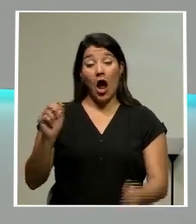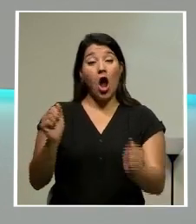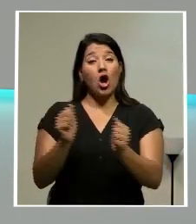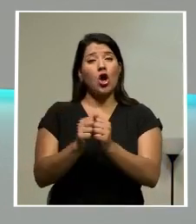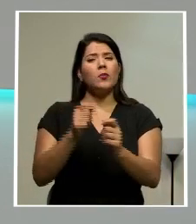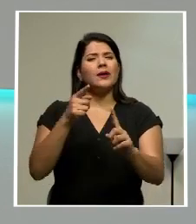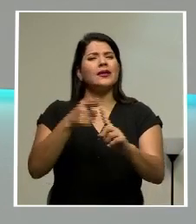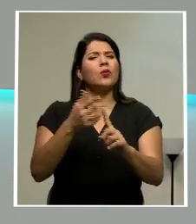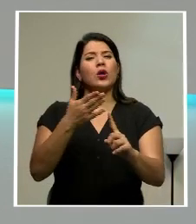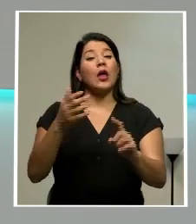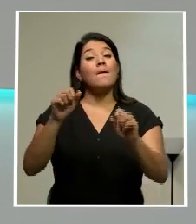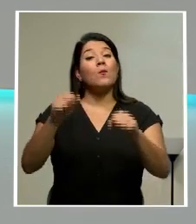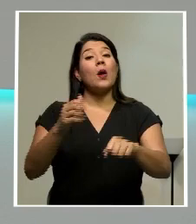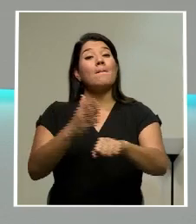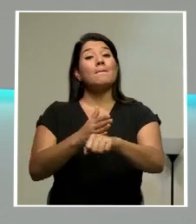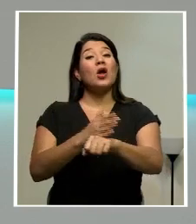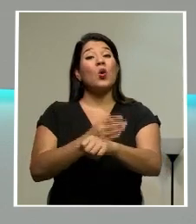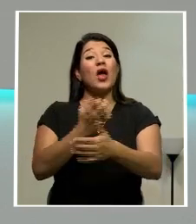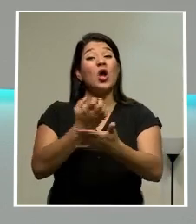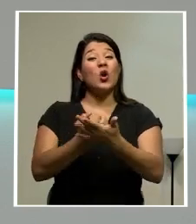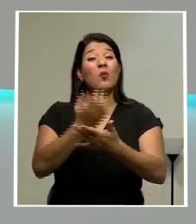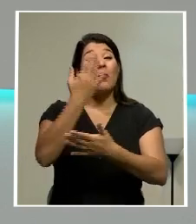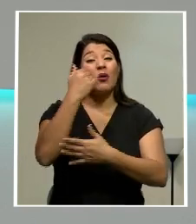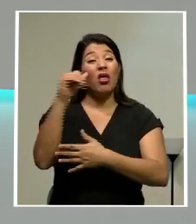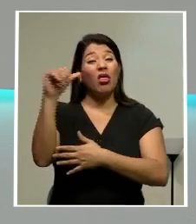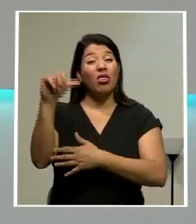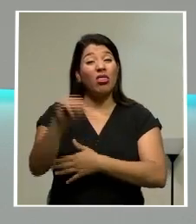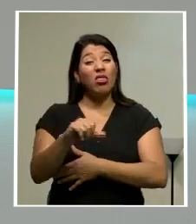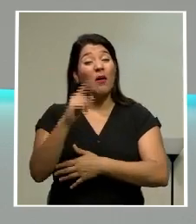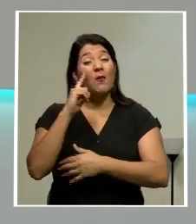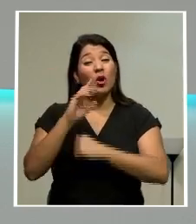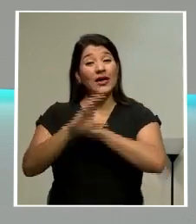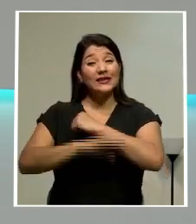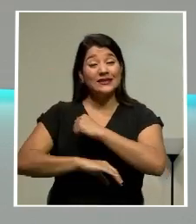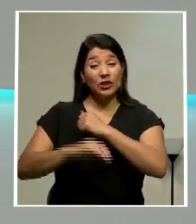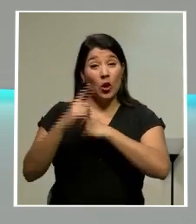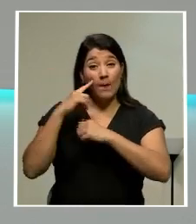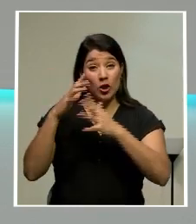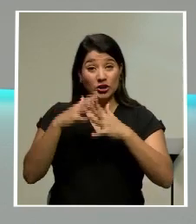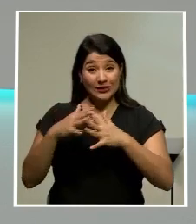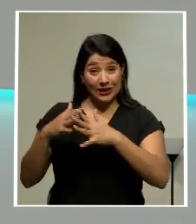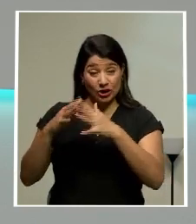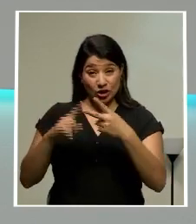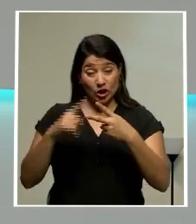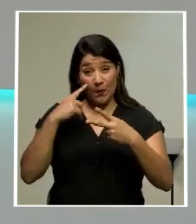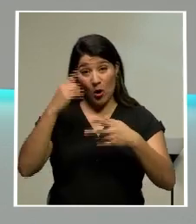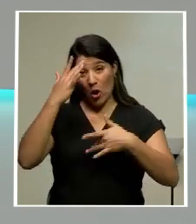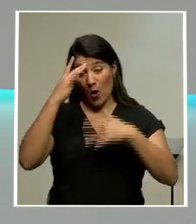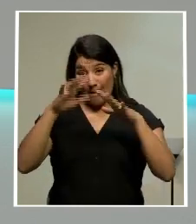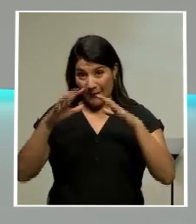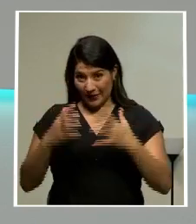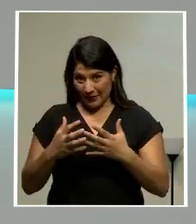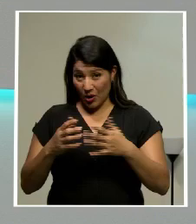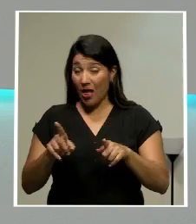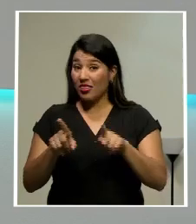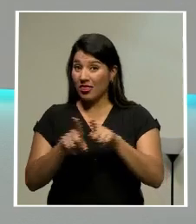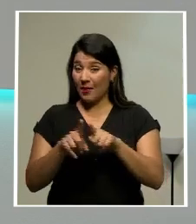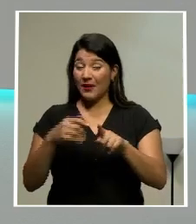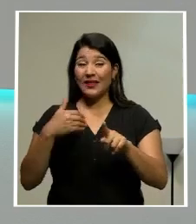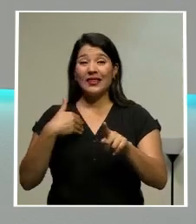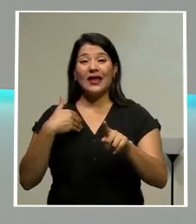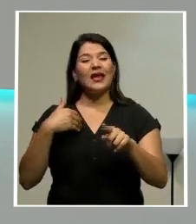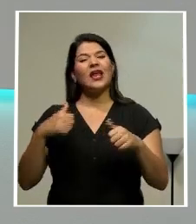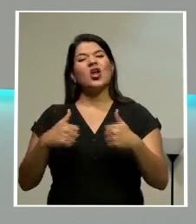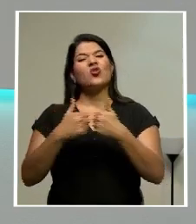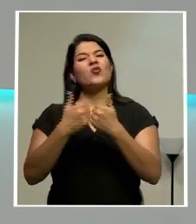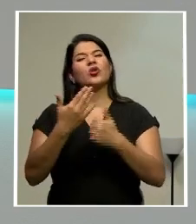una economía hundida por las sanciones estadounidenses y por la pandemia y también de relanzar las negociaciones